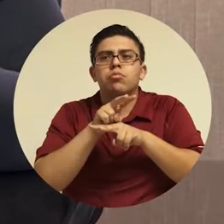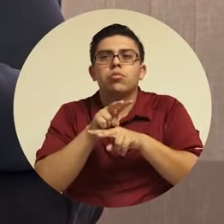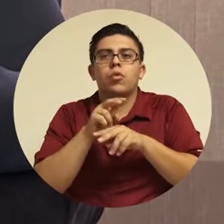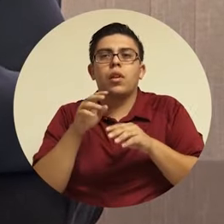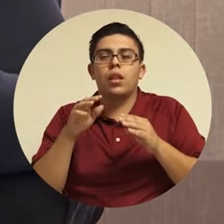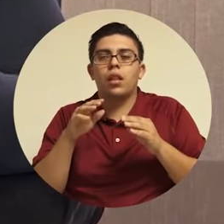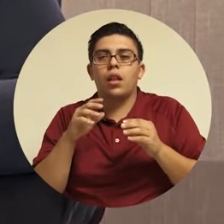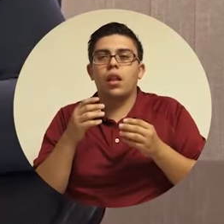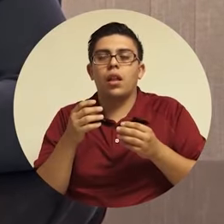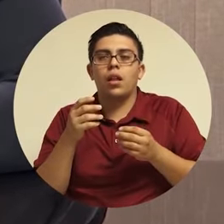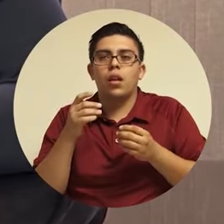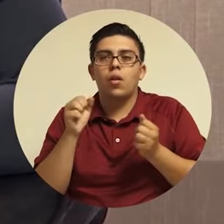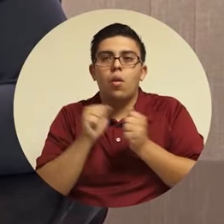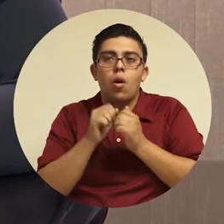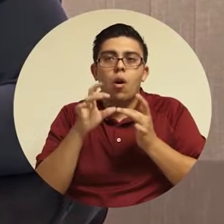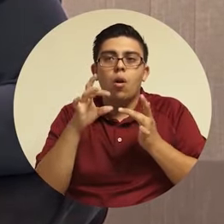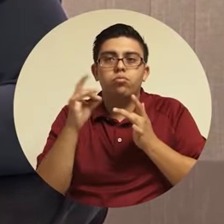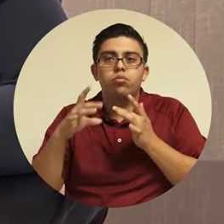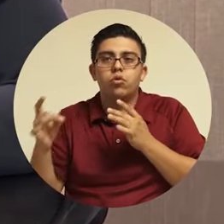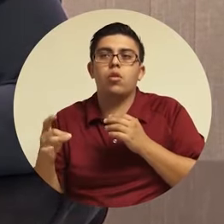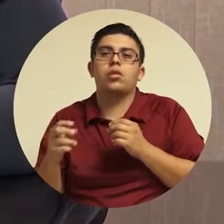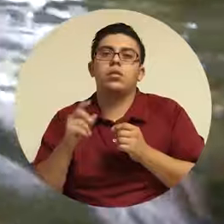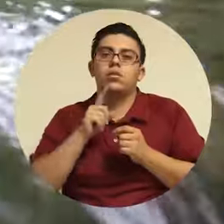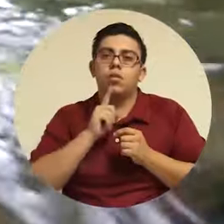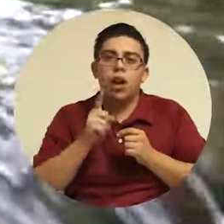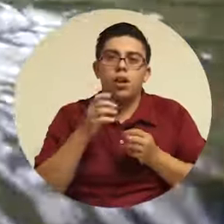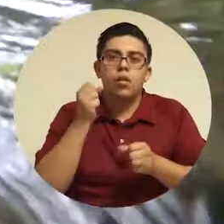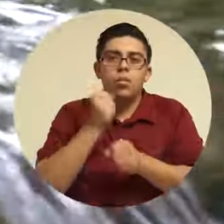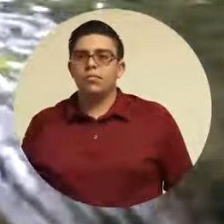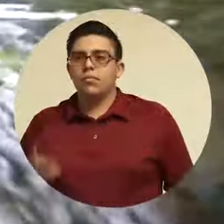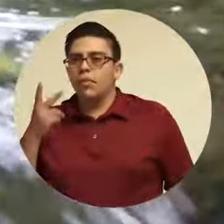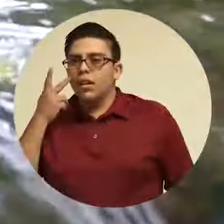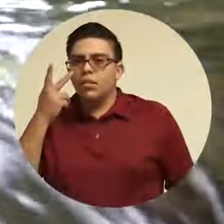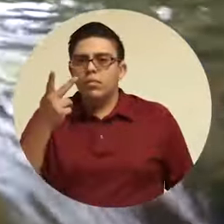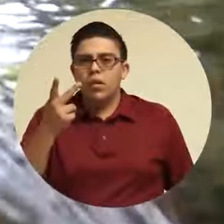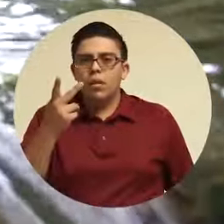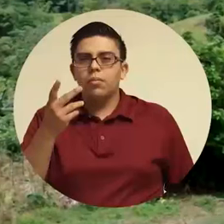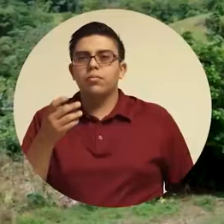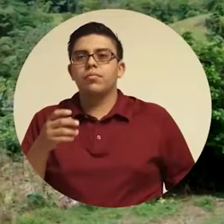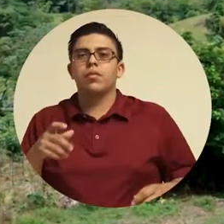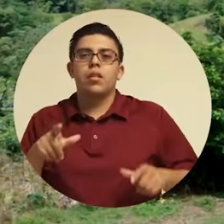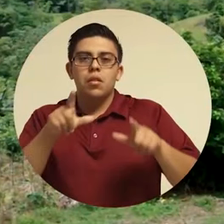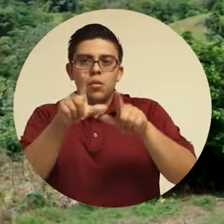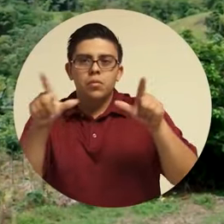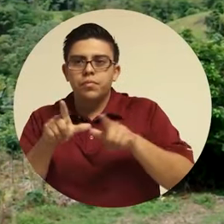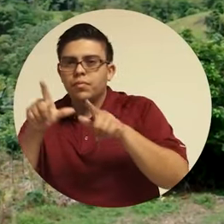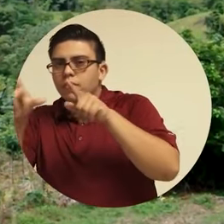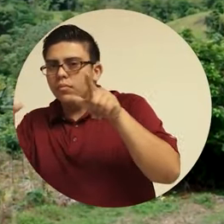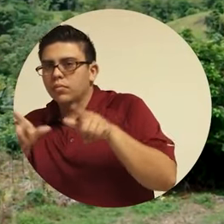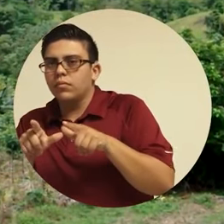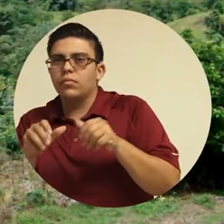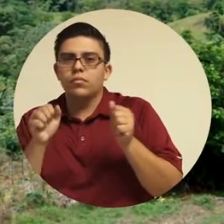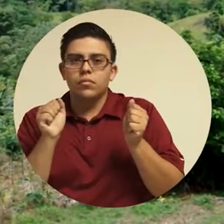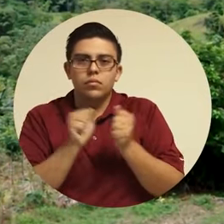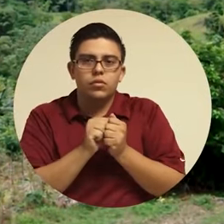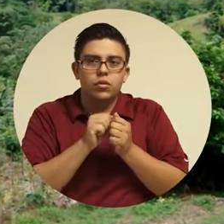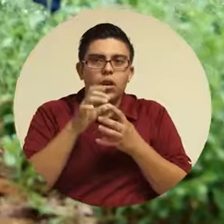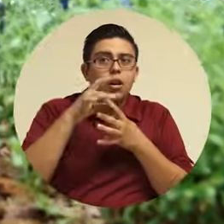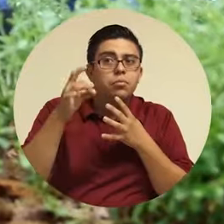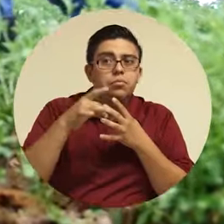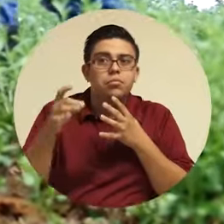ambiental se den la mano en procura del desarrollo de las personas. Nosotros visualizamos el territorio